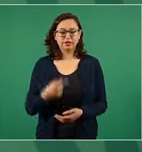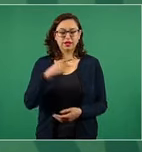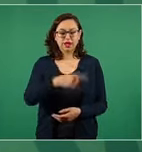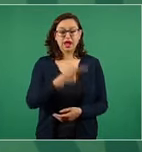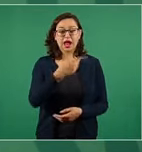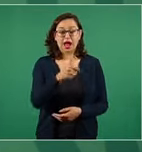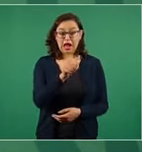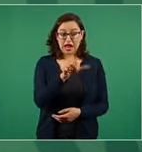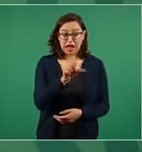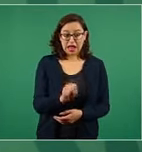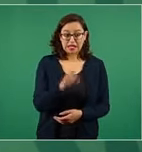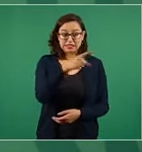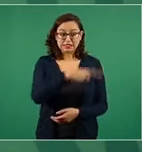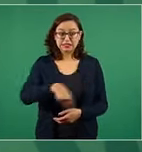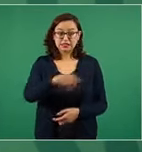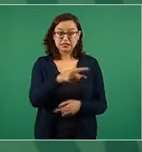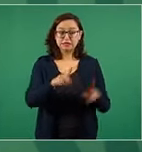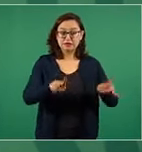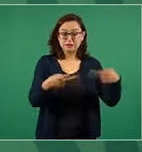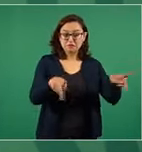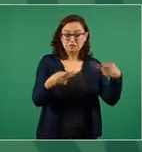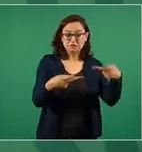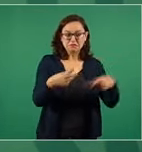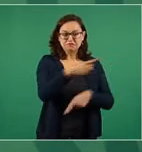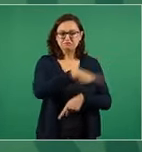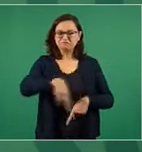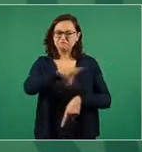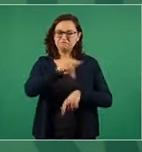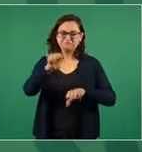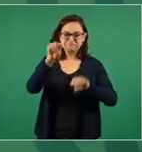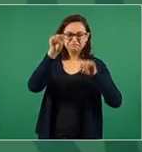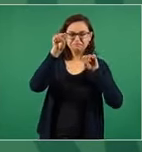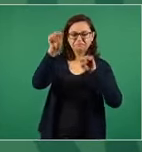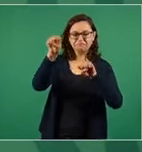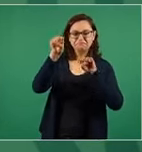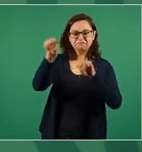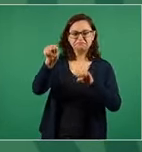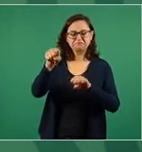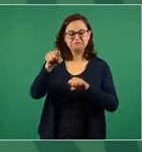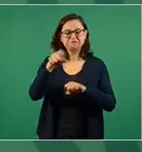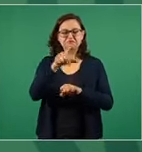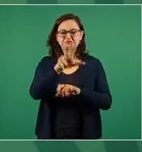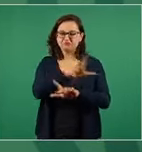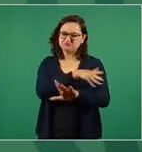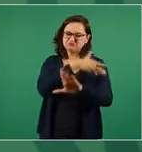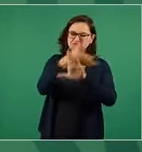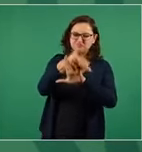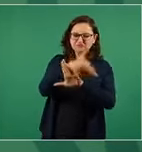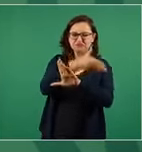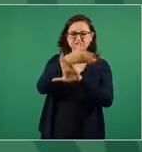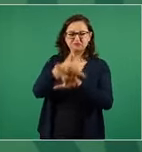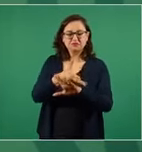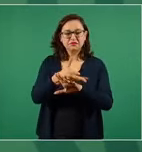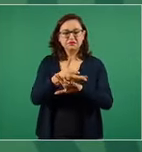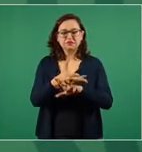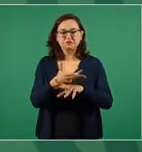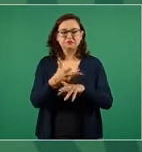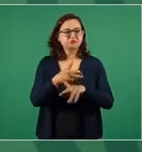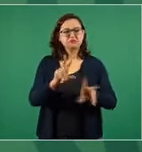tomando las medidas